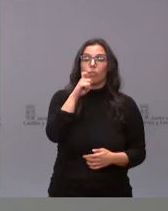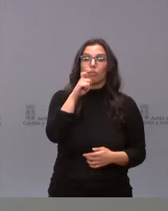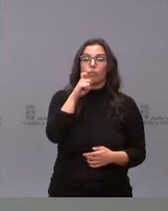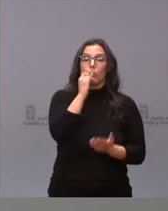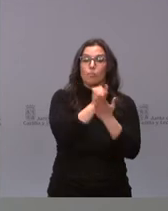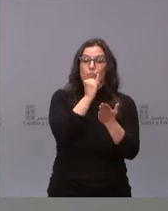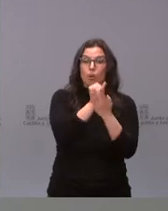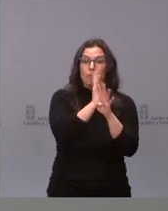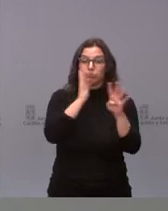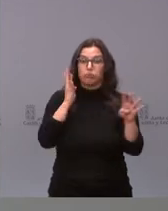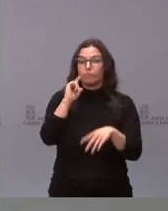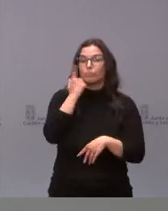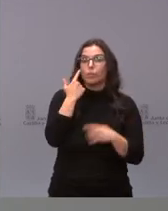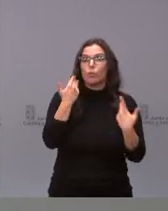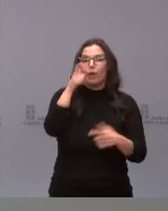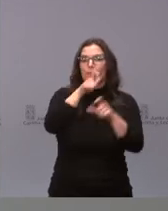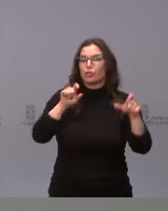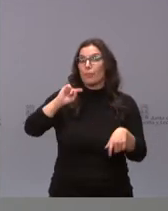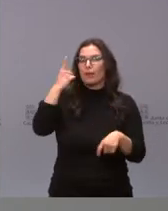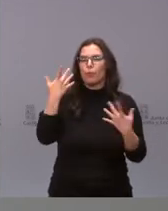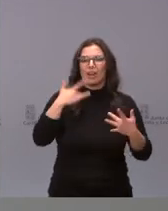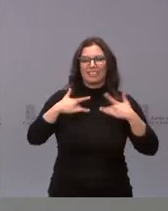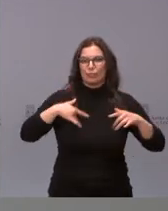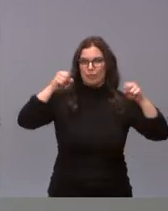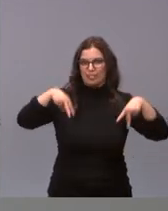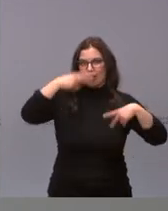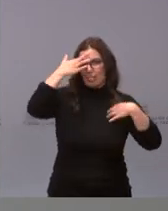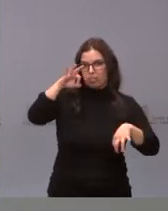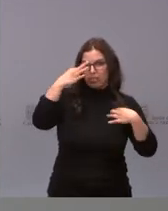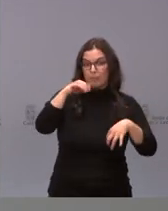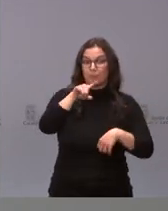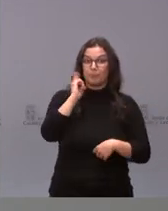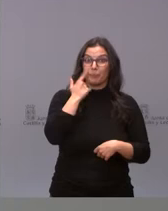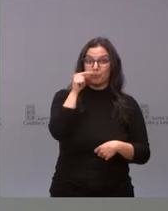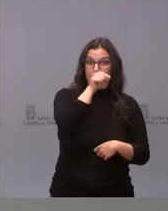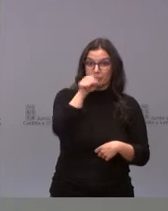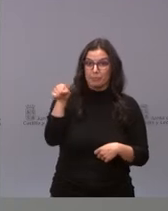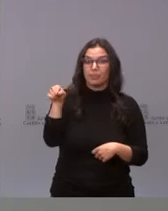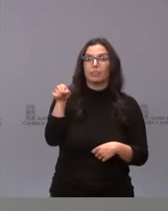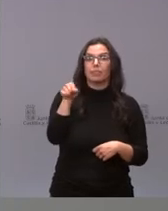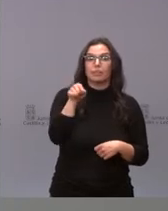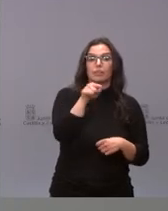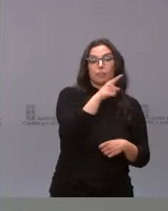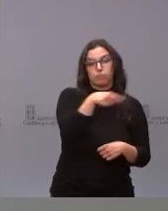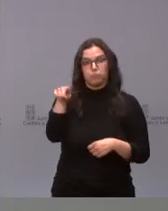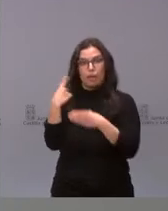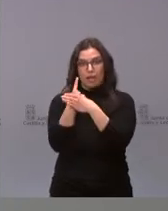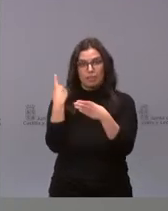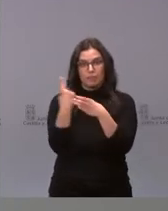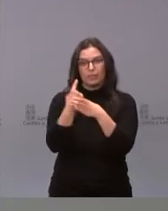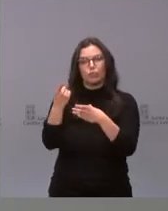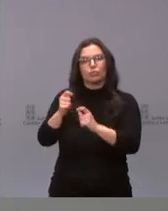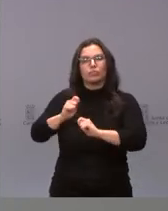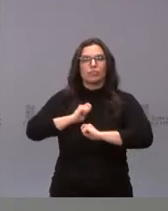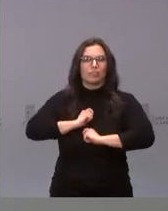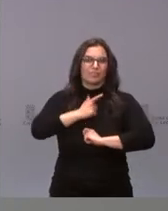identifican son sobre todo personas asintomáticas. Detectar esas personas asintomáticas, ponerlas en aislamiento, nos permite